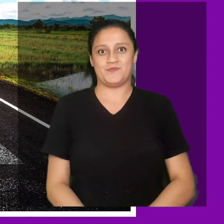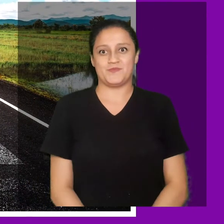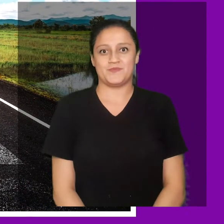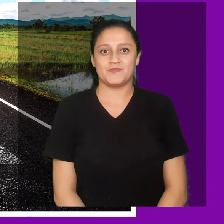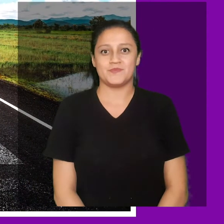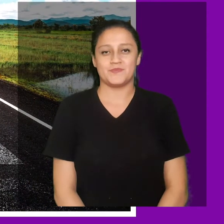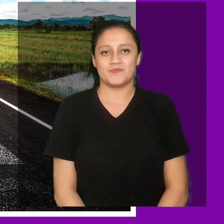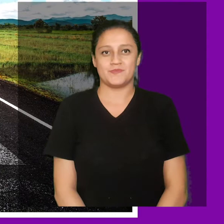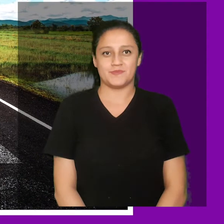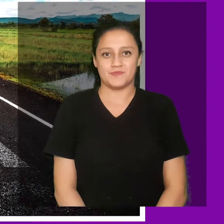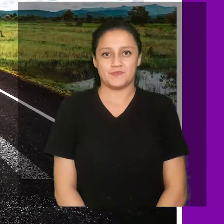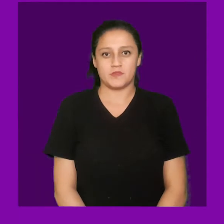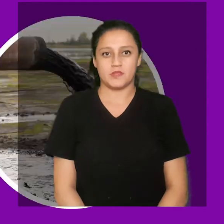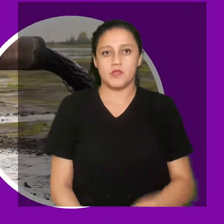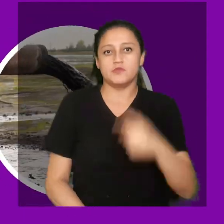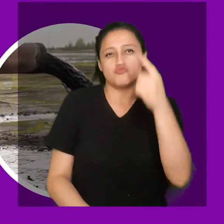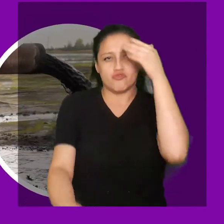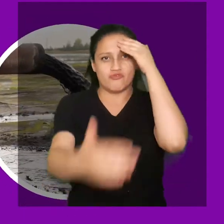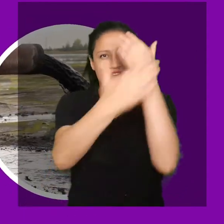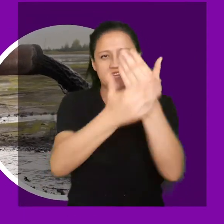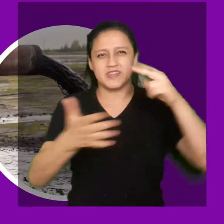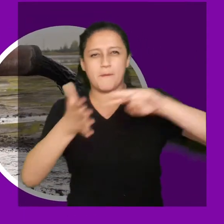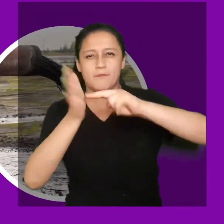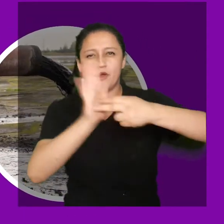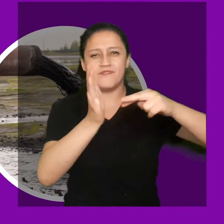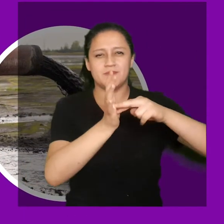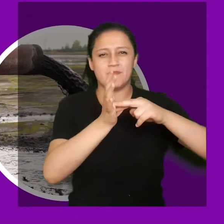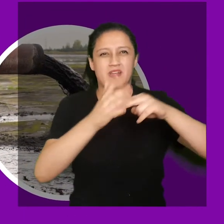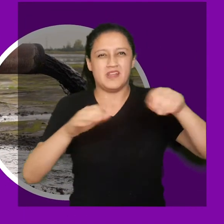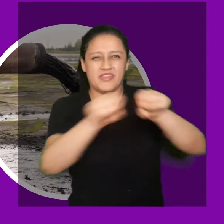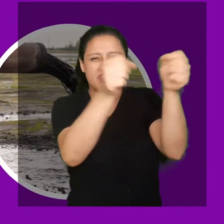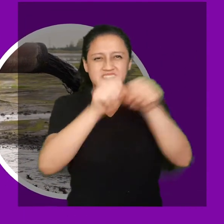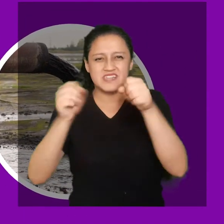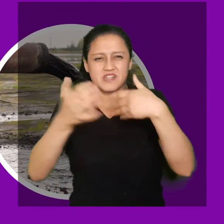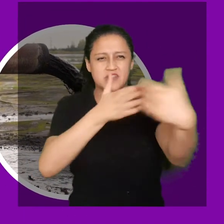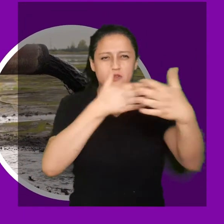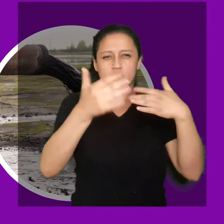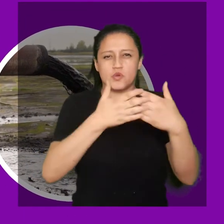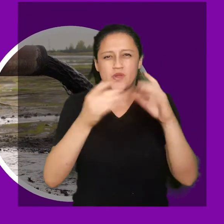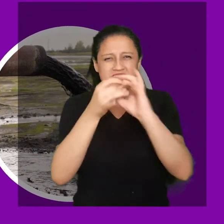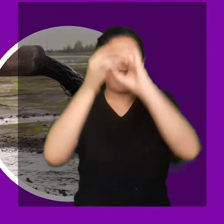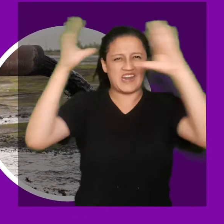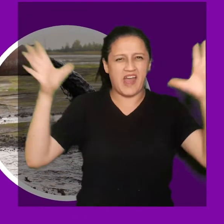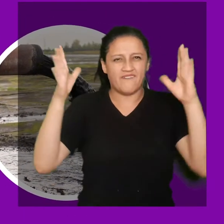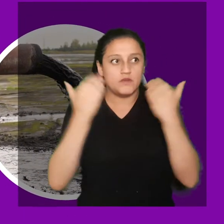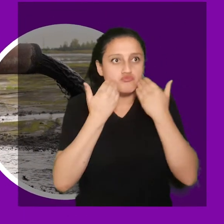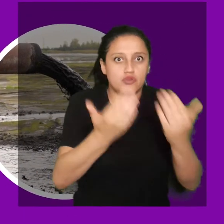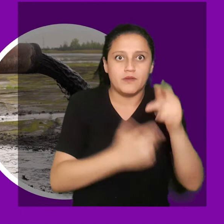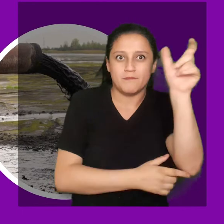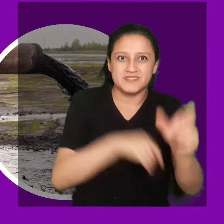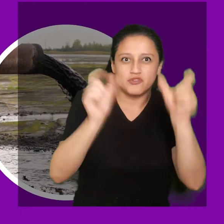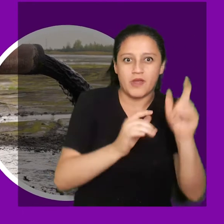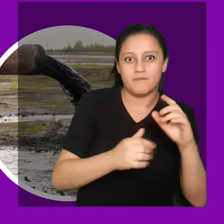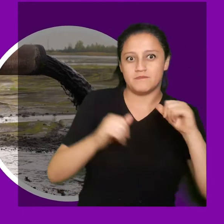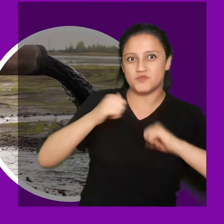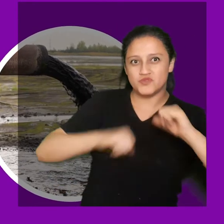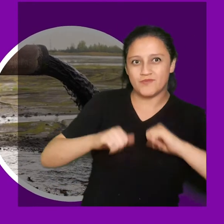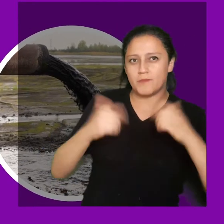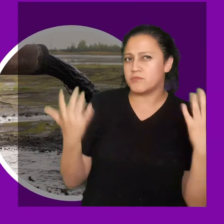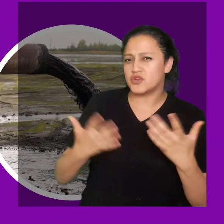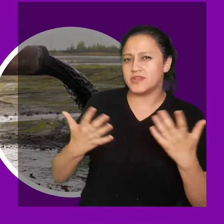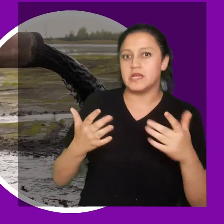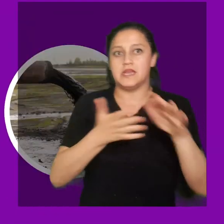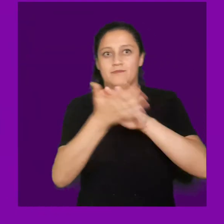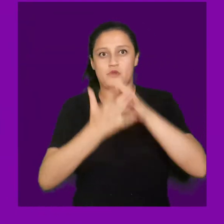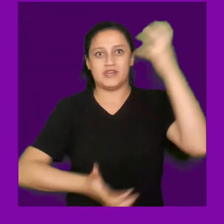sigue siendo un desafío. ¿Por qué crees que seguimos enfrentando continuamente desastres socionaturales con graves efectos en la